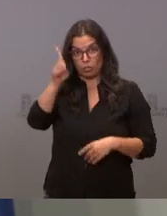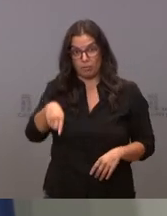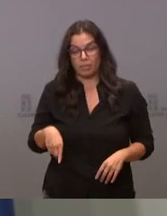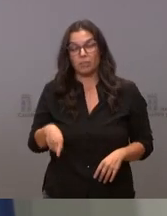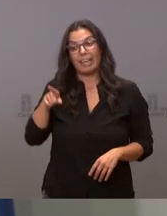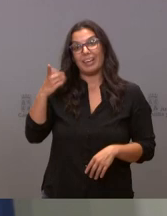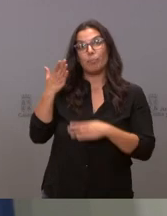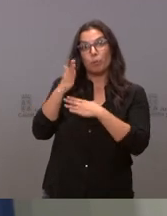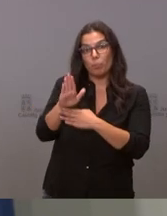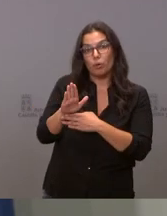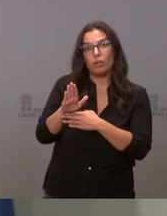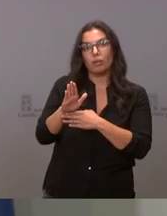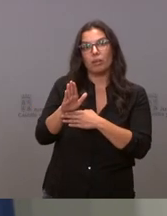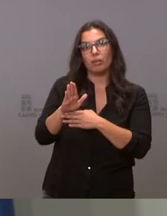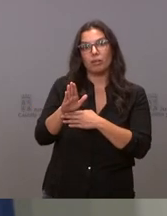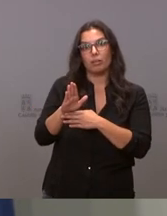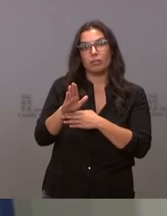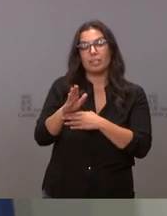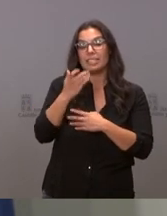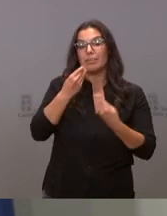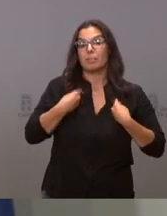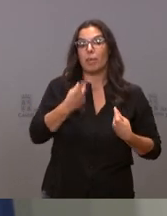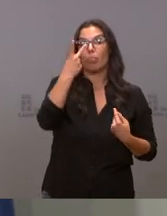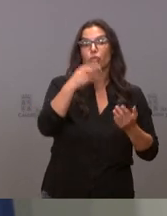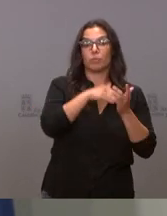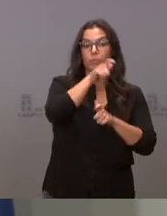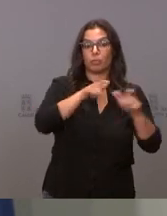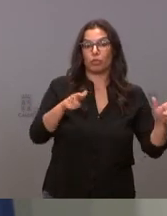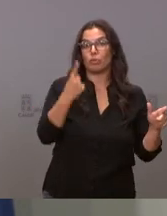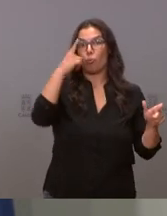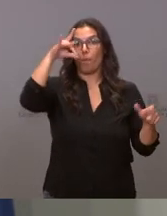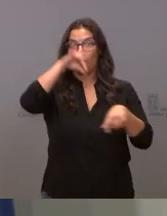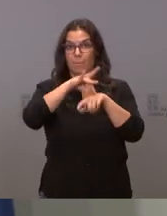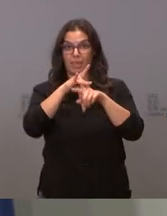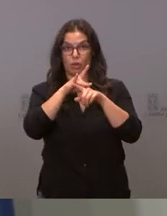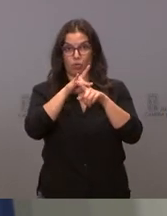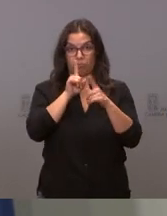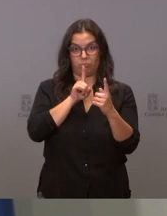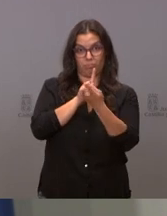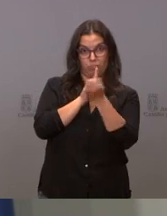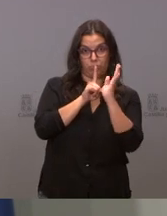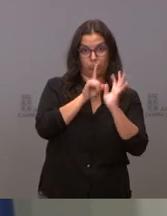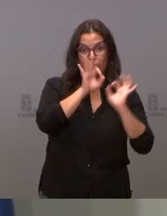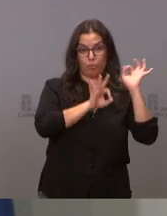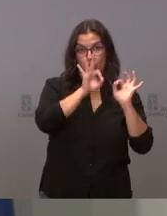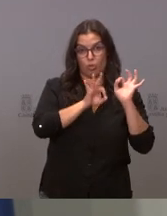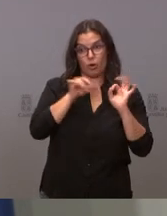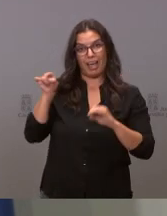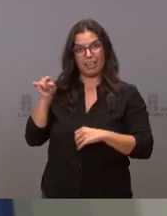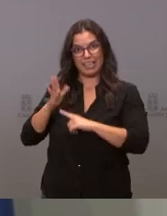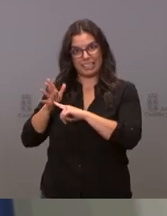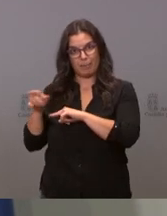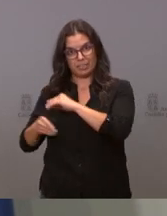propone un médico cada dos mil habitantes ¿qué les dice a los ciudadanos de Castilla y León que tienen uno cada novecientos?